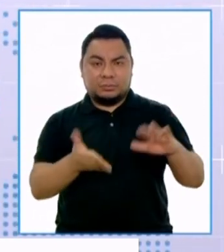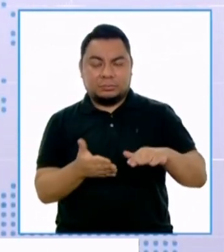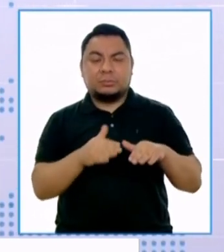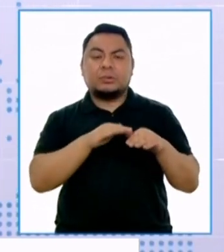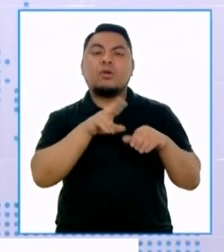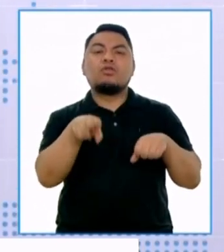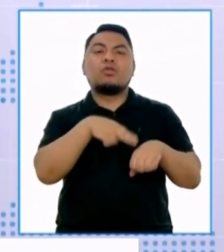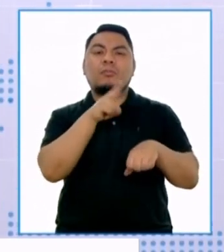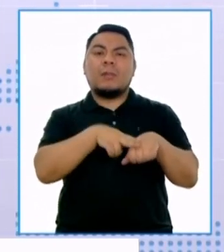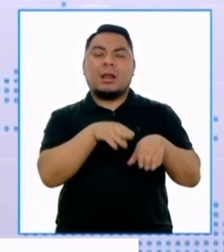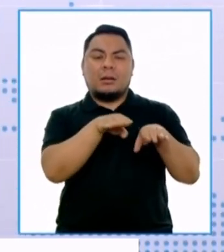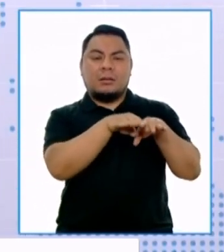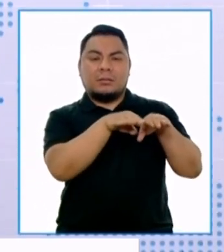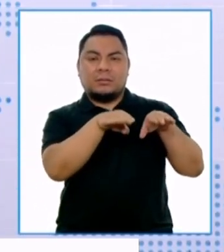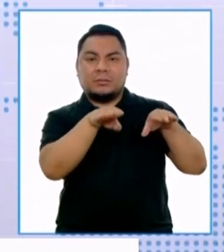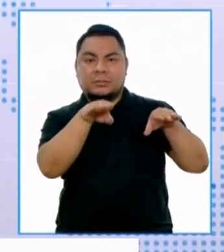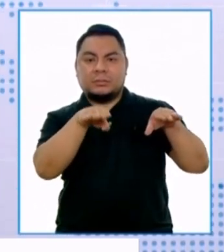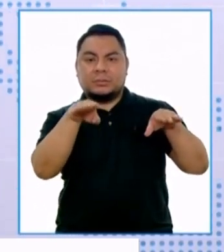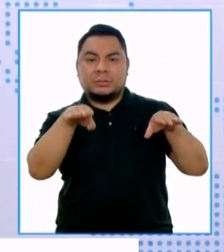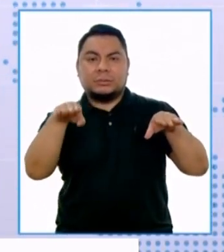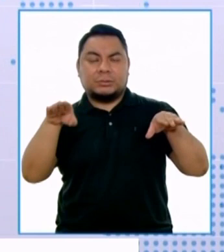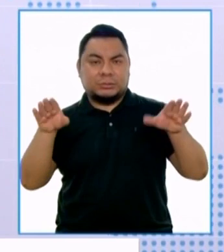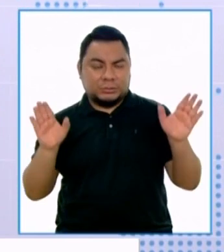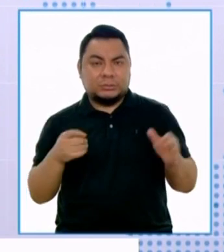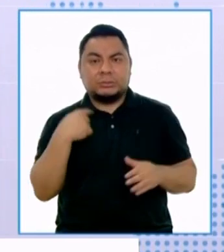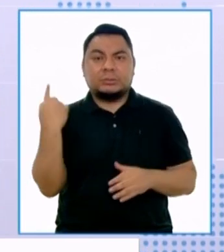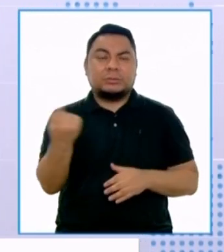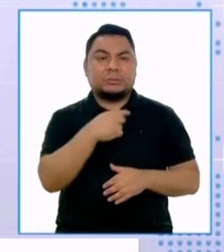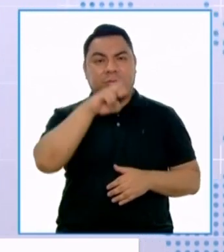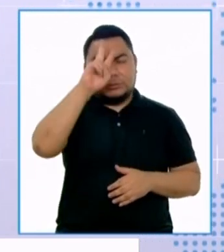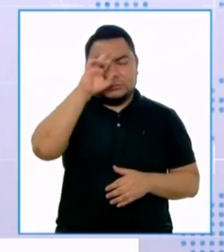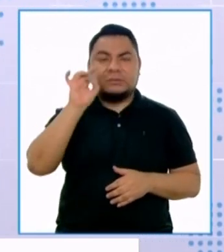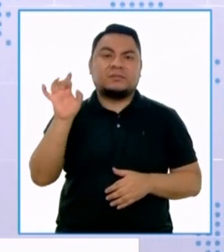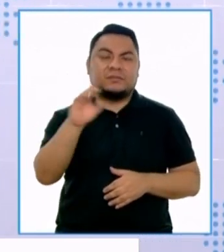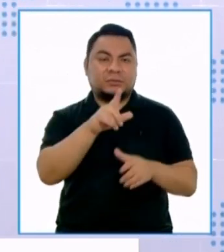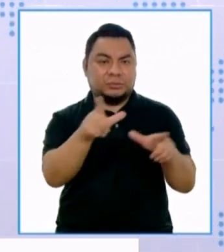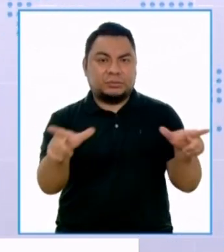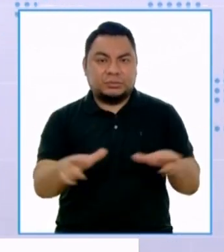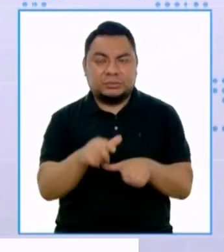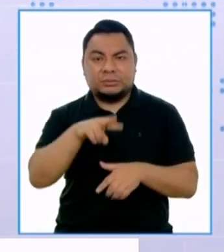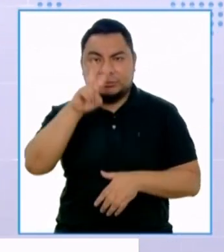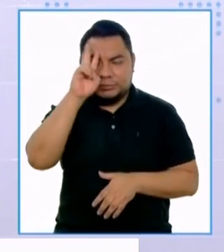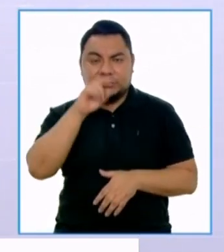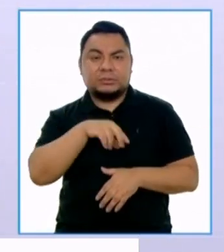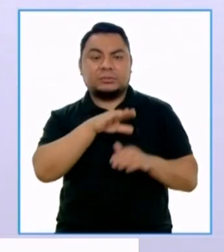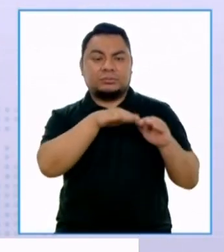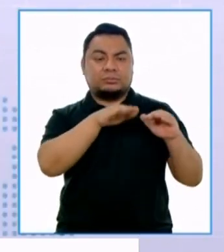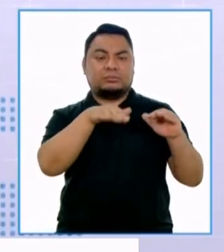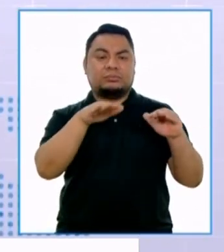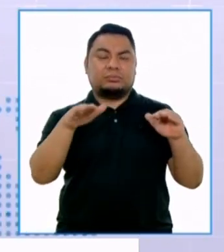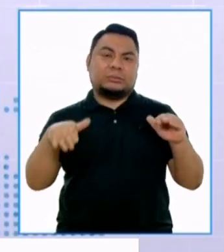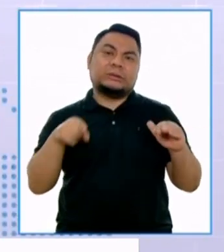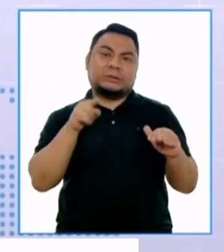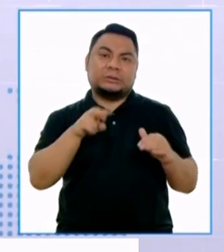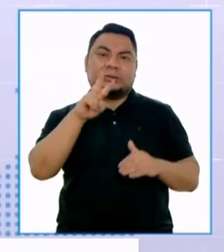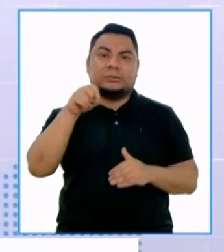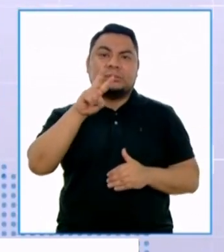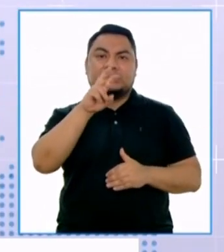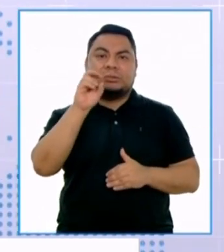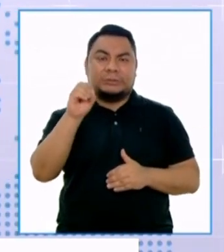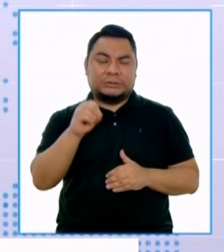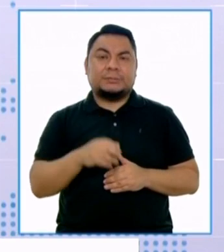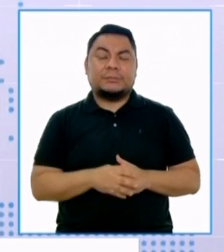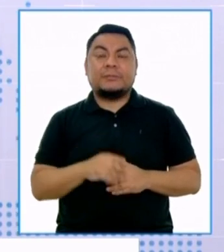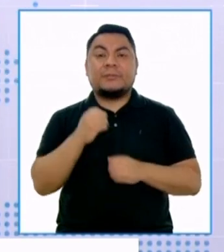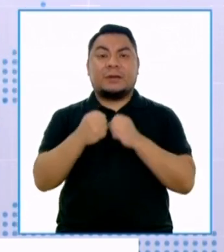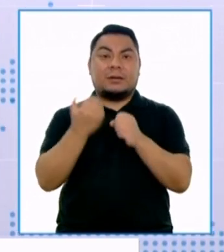Eso es lo habitual por diferentes causas en nuestra patria y en diferentes lugares de nuestro país. Estamos viendo superpuesto a